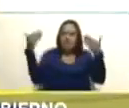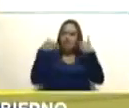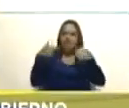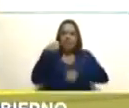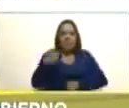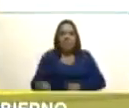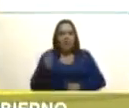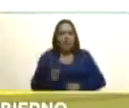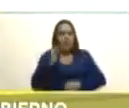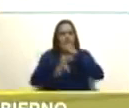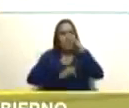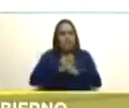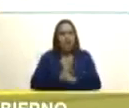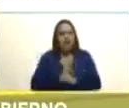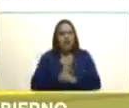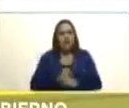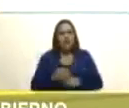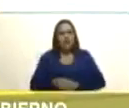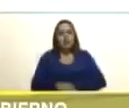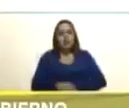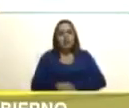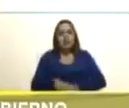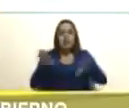Corte y reconocer su jurisdicción